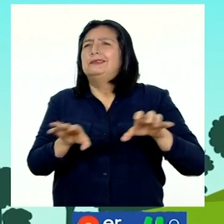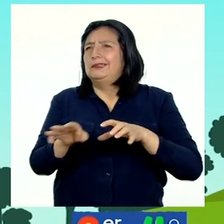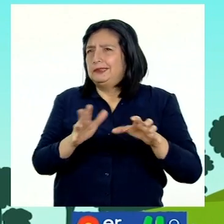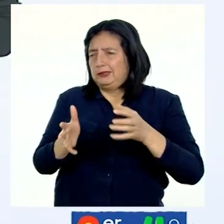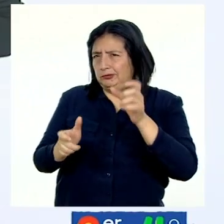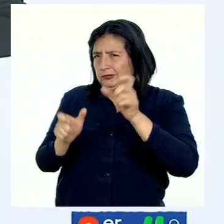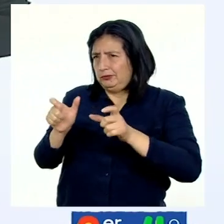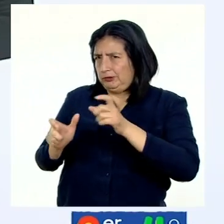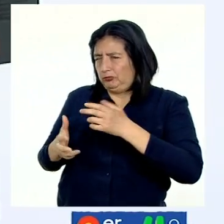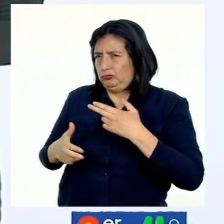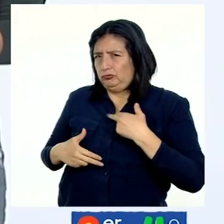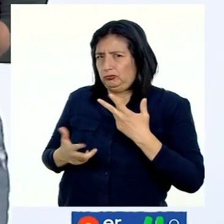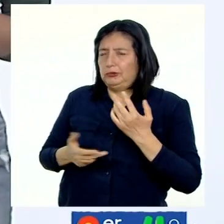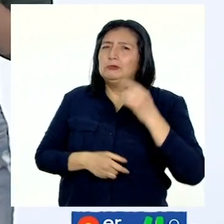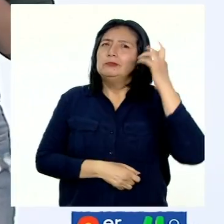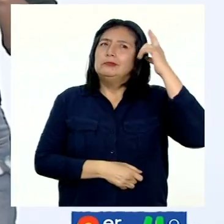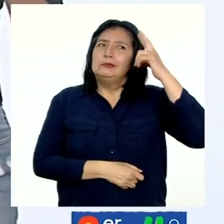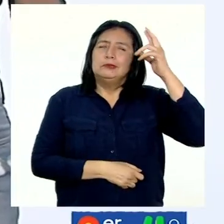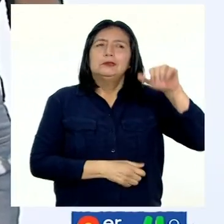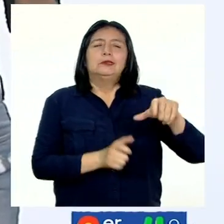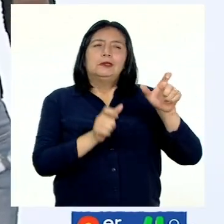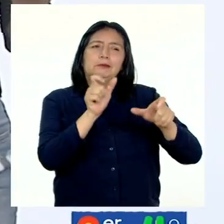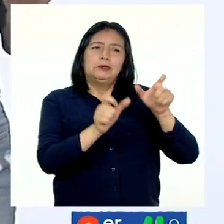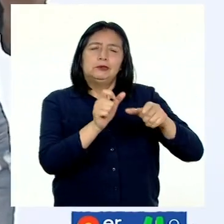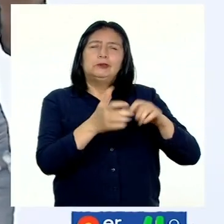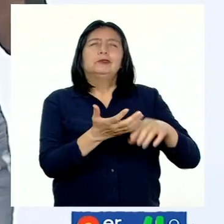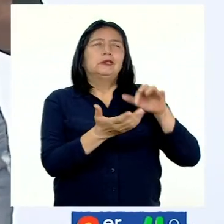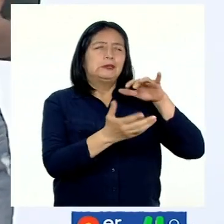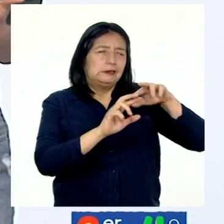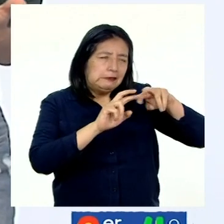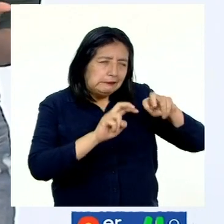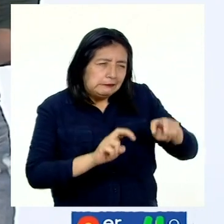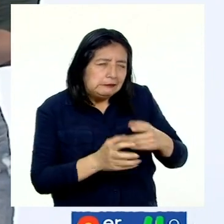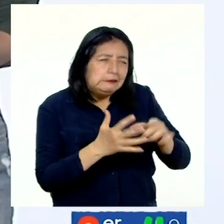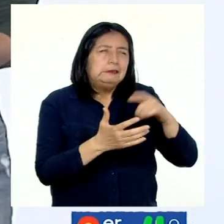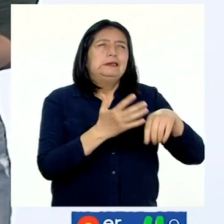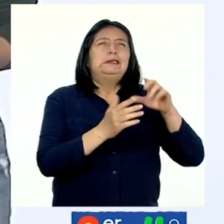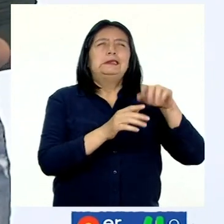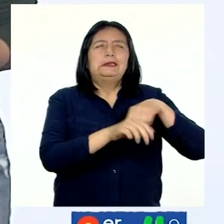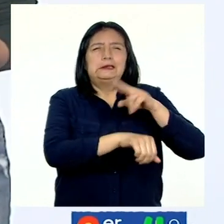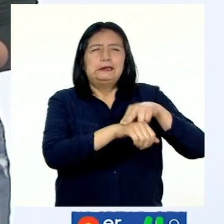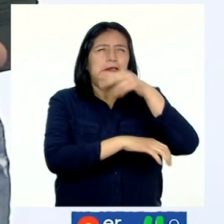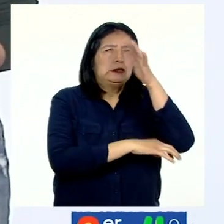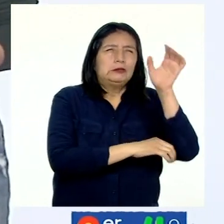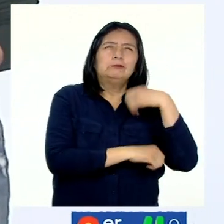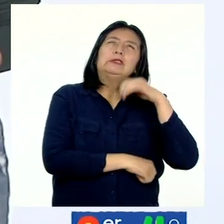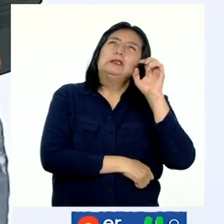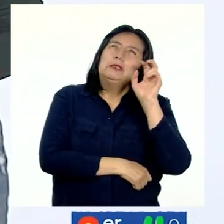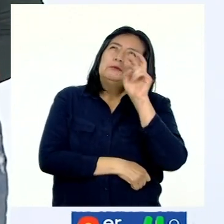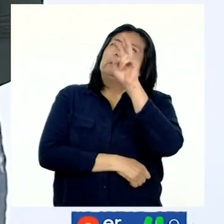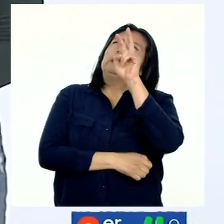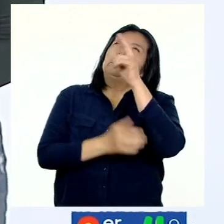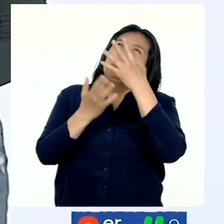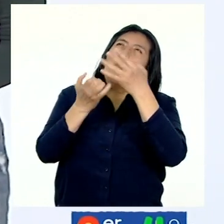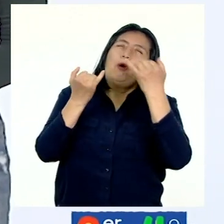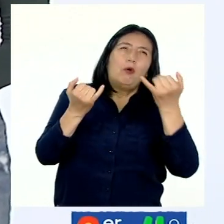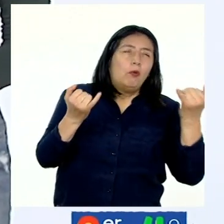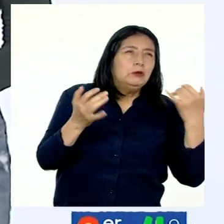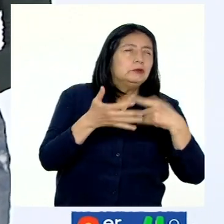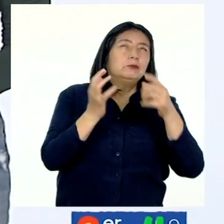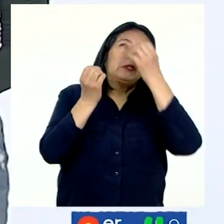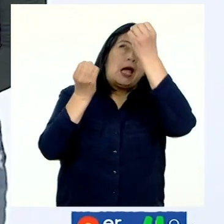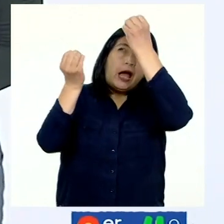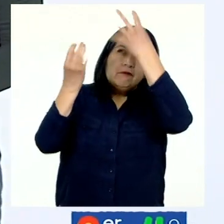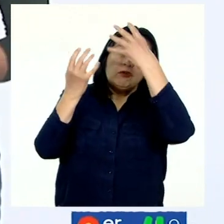humanas. Por ello, las personas estudian la naturaleza y leen a través de señas o a través de instrumentos la